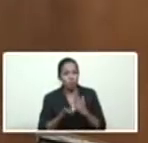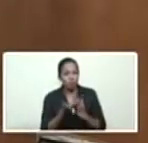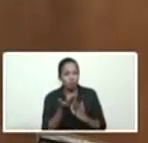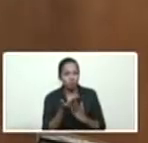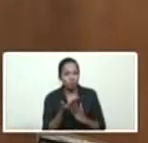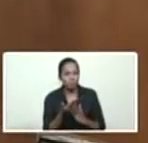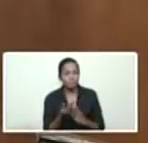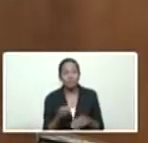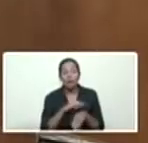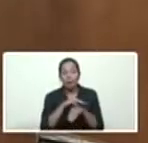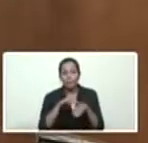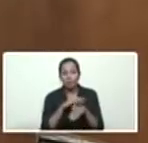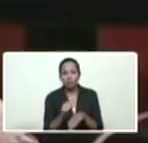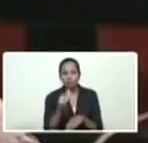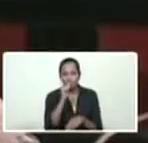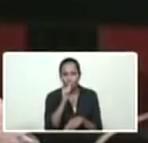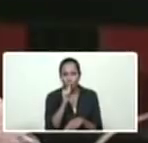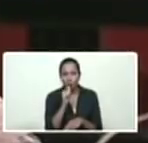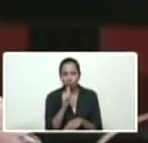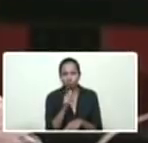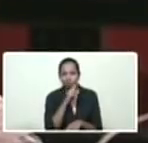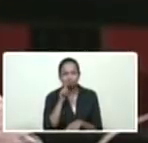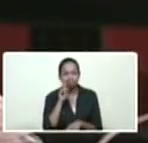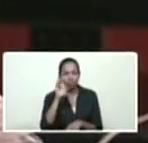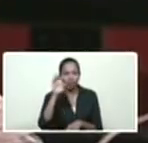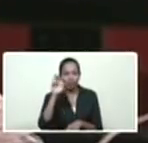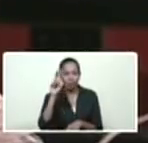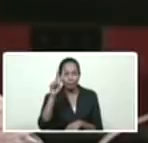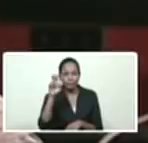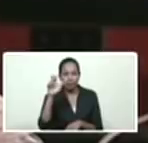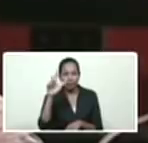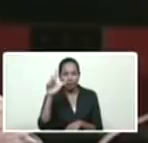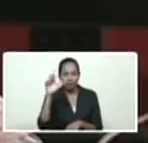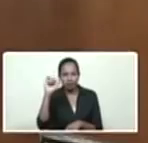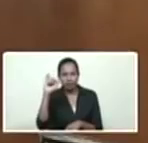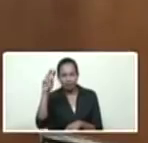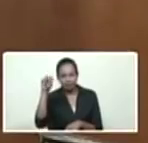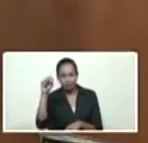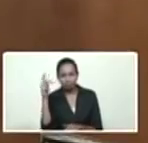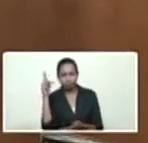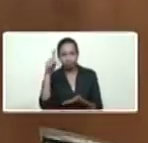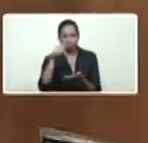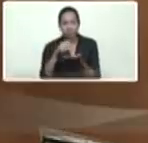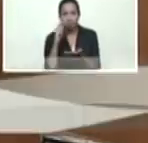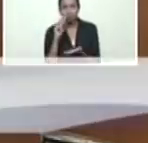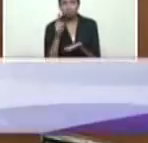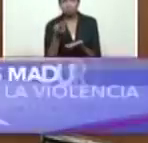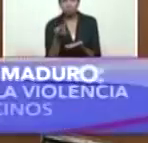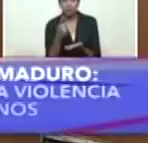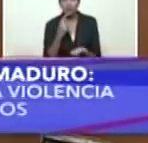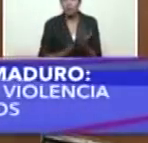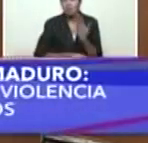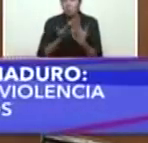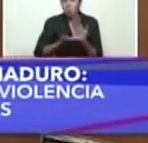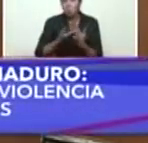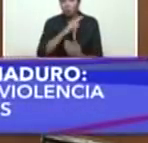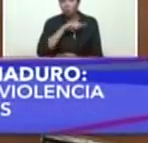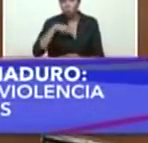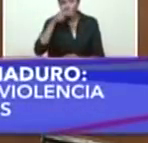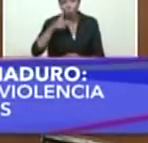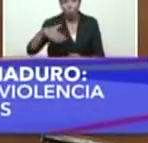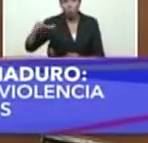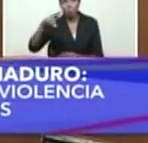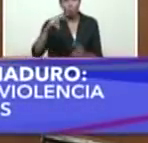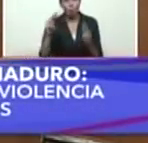compañera Evelin, está presente en todos estos esfuerzos. Es importante que nuestro pueblo conozca,